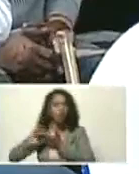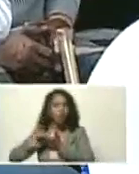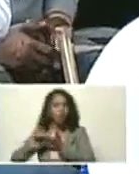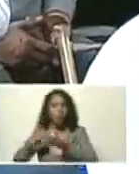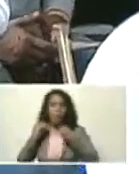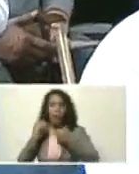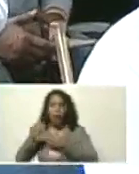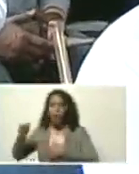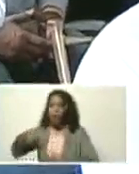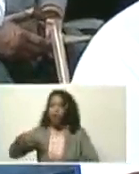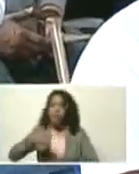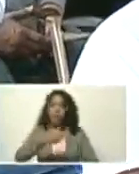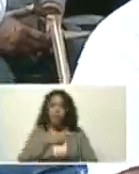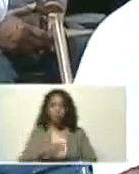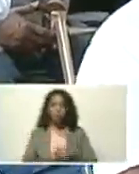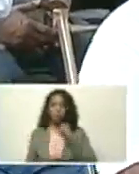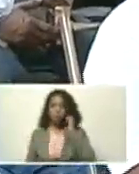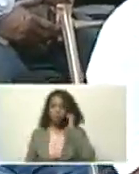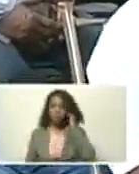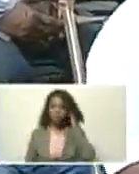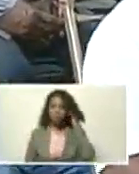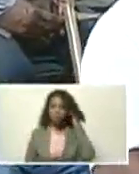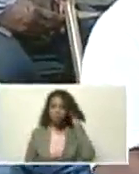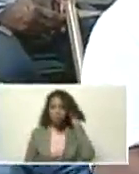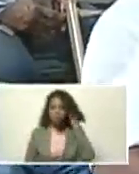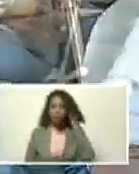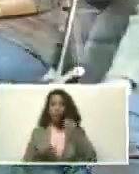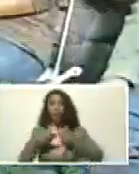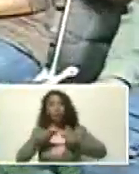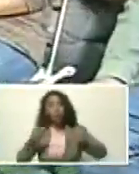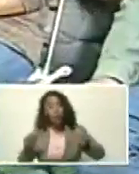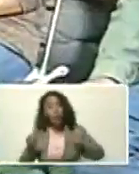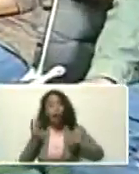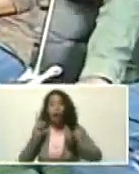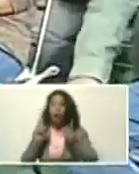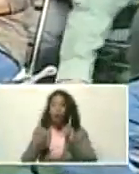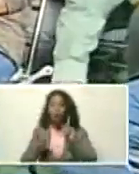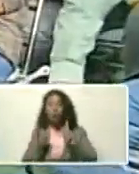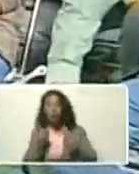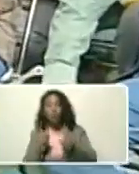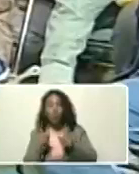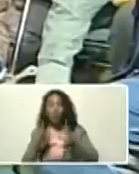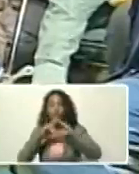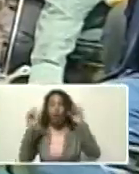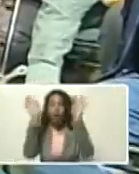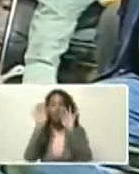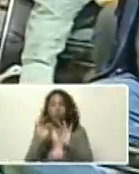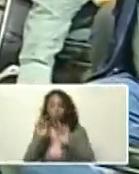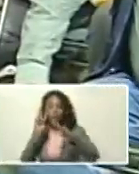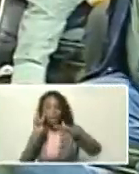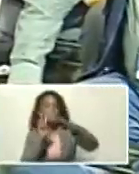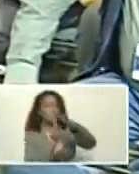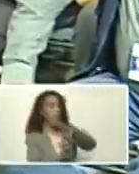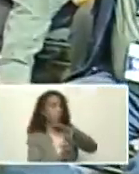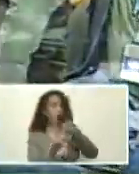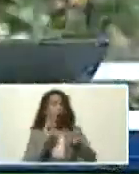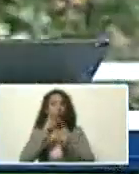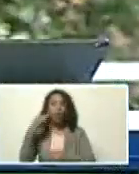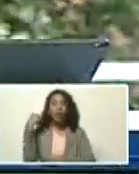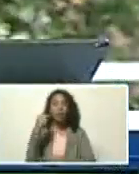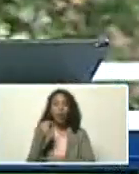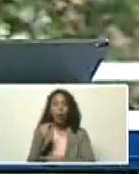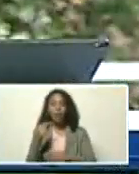para las cuencas, con ligeras excepciones, todos los modelos, proyectan, anomalías negativas, de